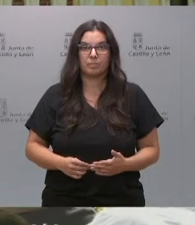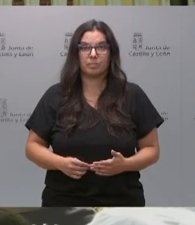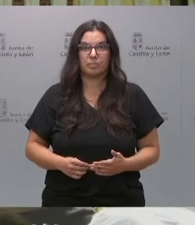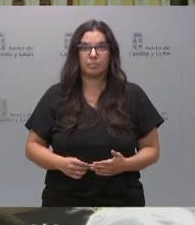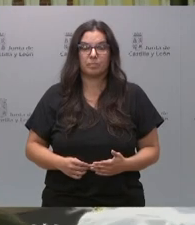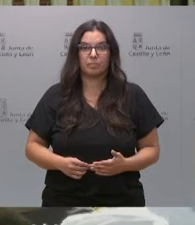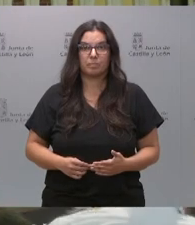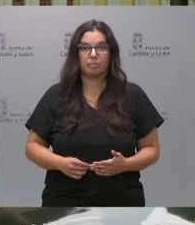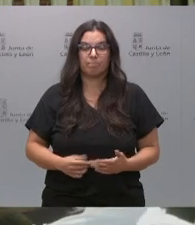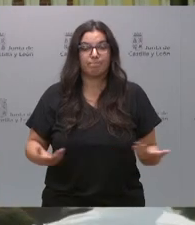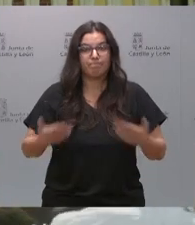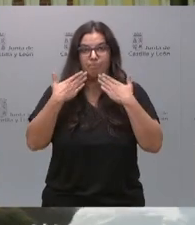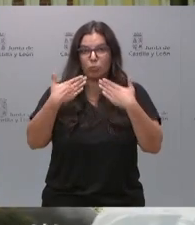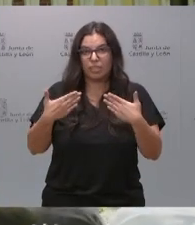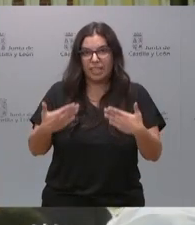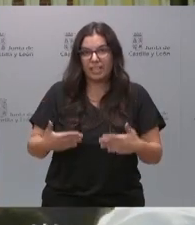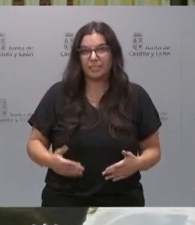muchas gracias